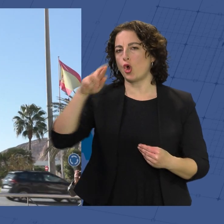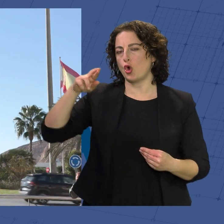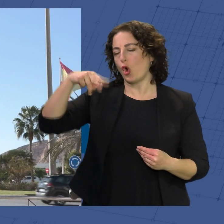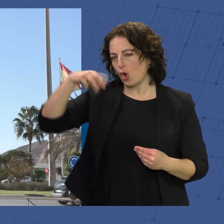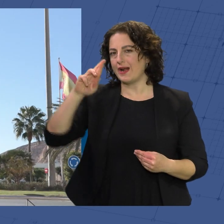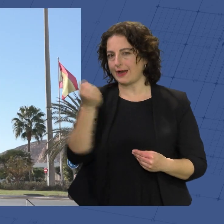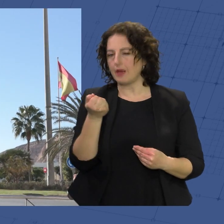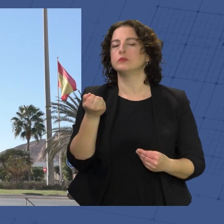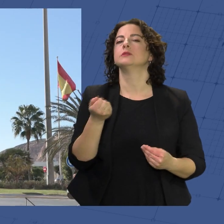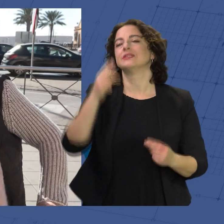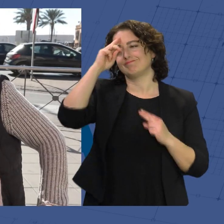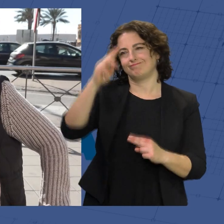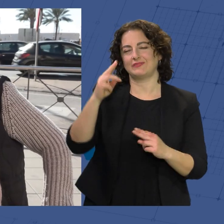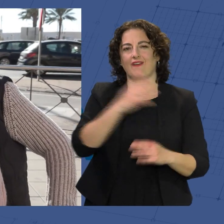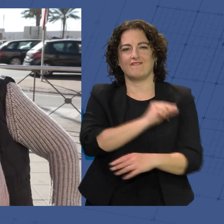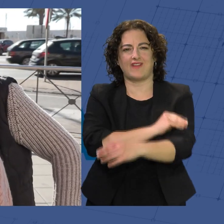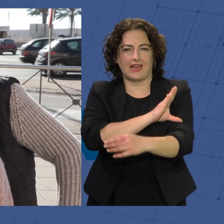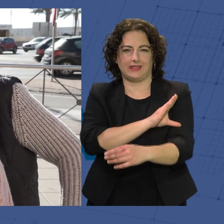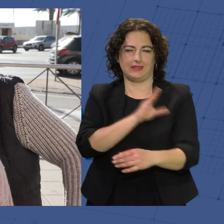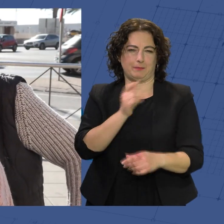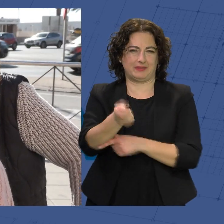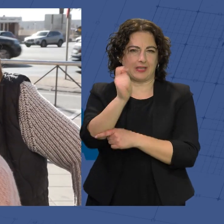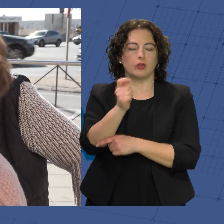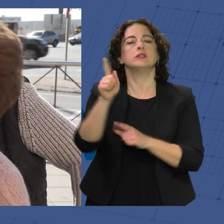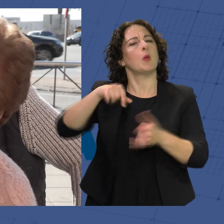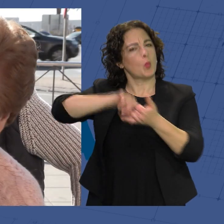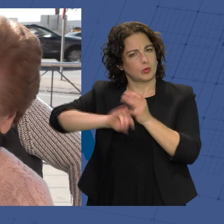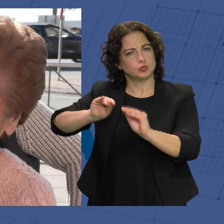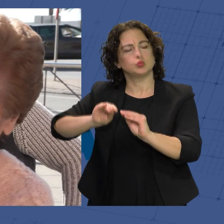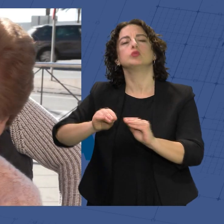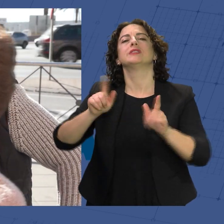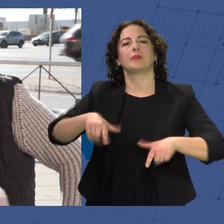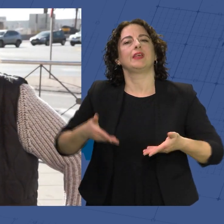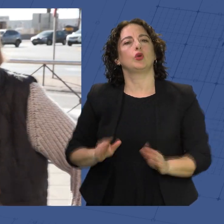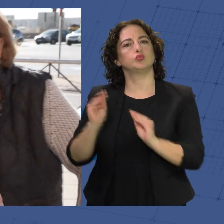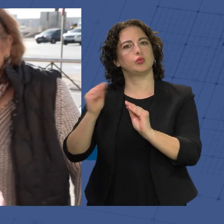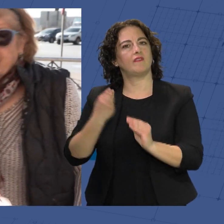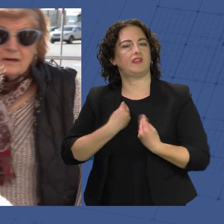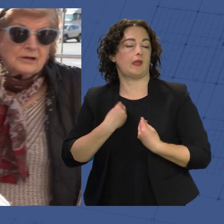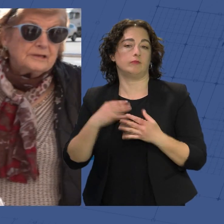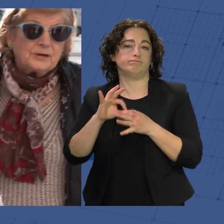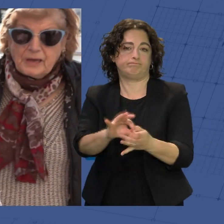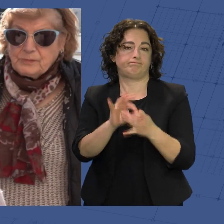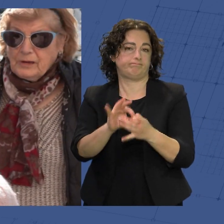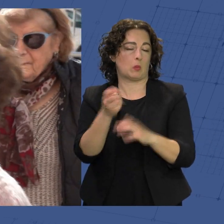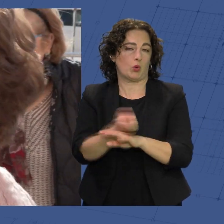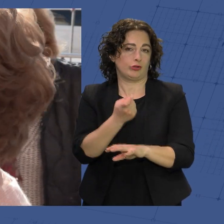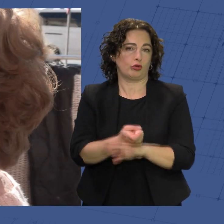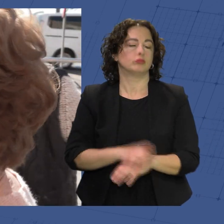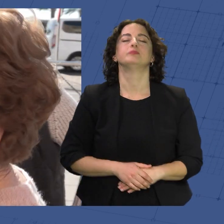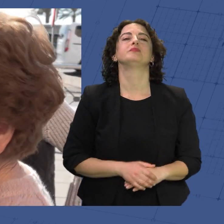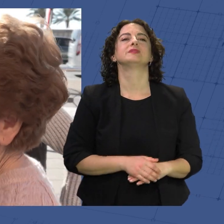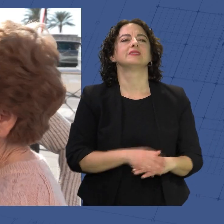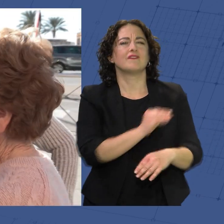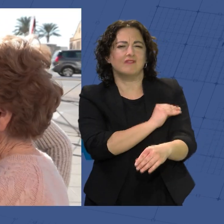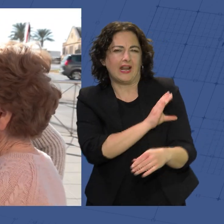valentía de los pescadores, pero también de sus mujeres y de los hijos cuyas vidas han girado en torno al puerto. A la valentía de